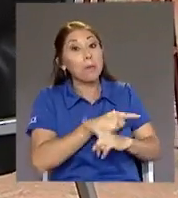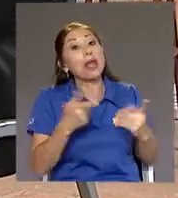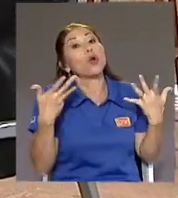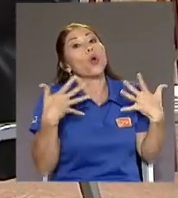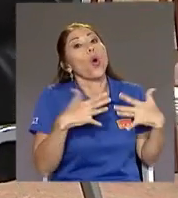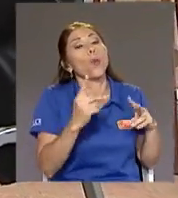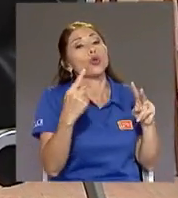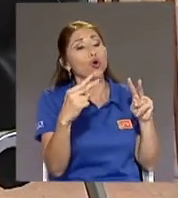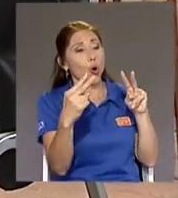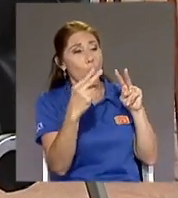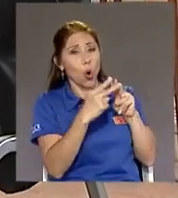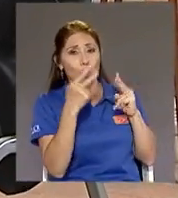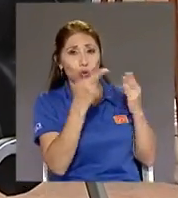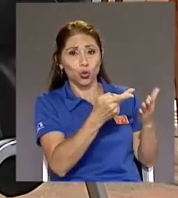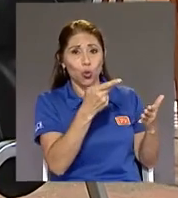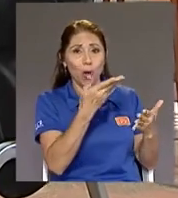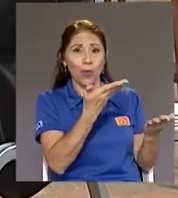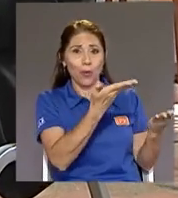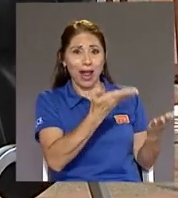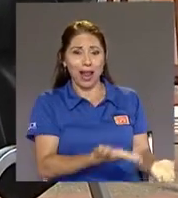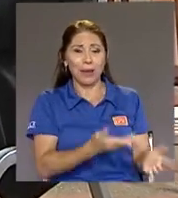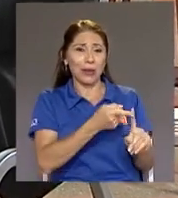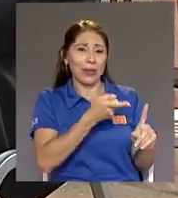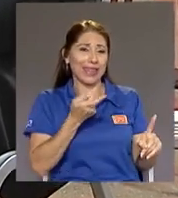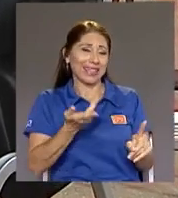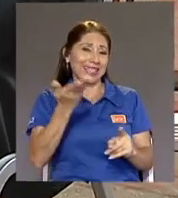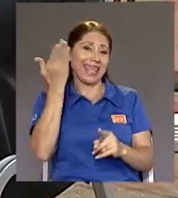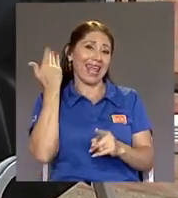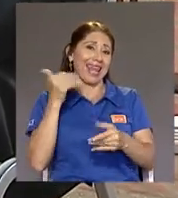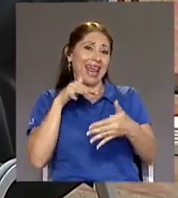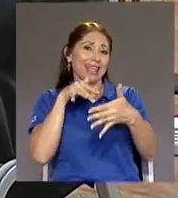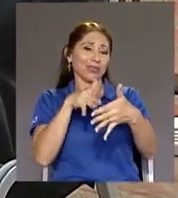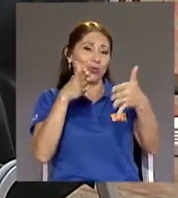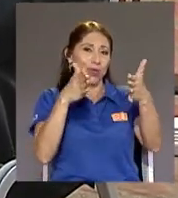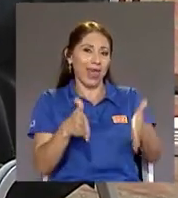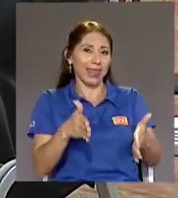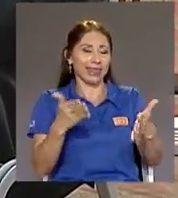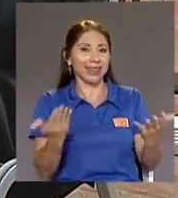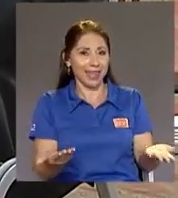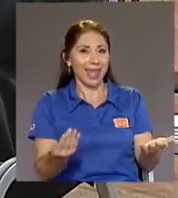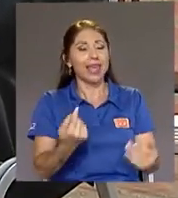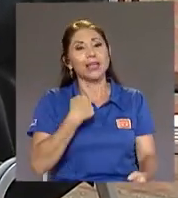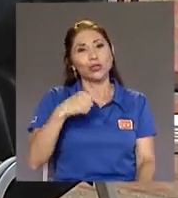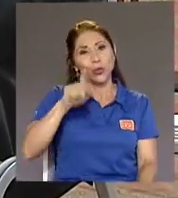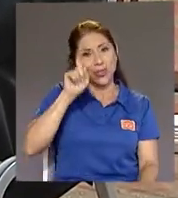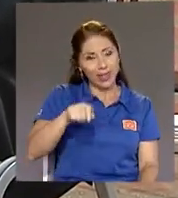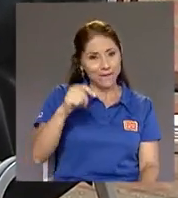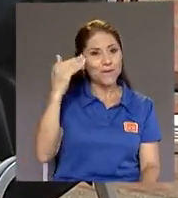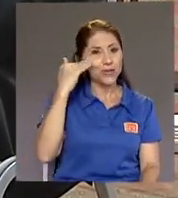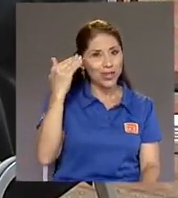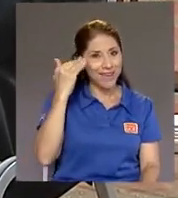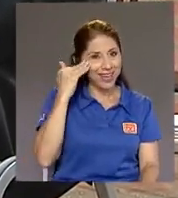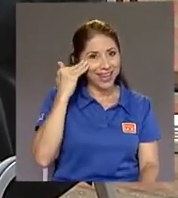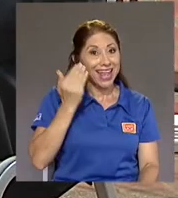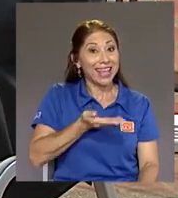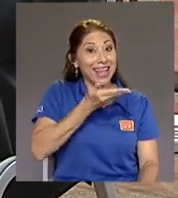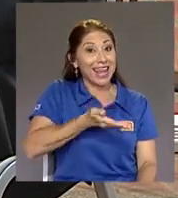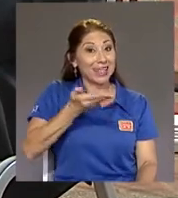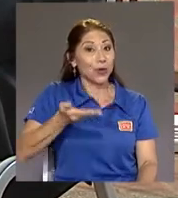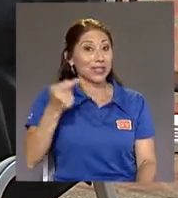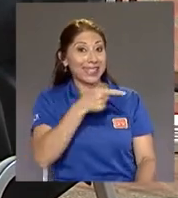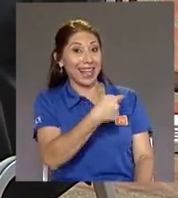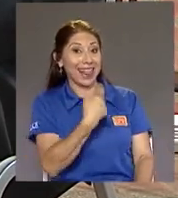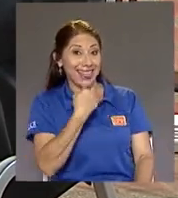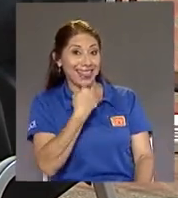Álvaro Desde que era estudiante Tengo que saber Que las cosas Que dice Don Álvaro